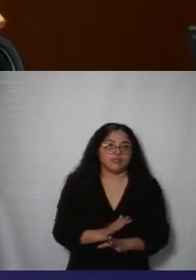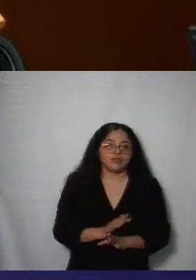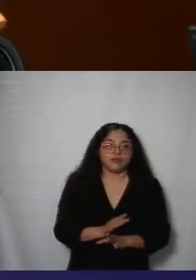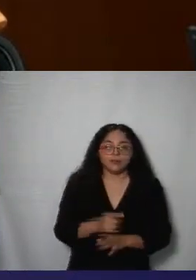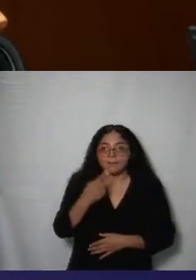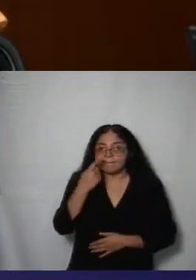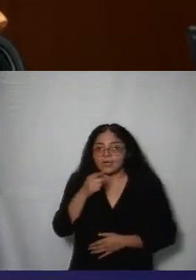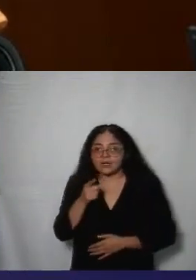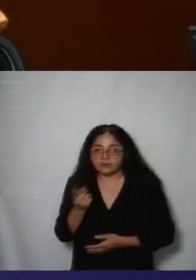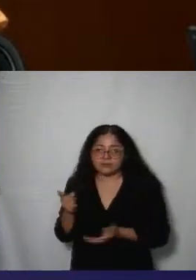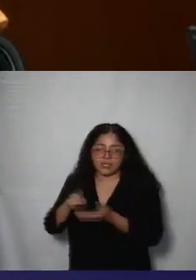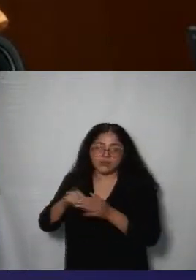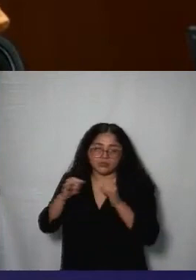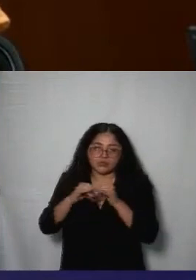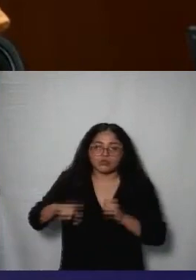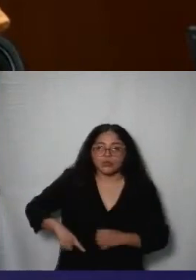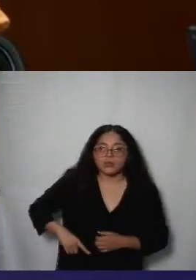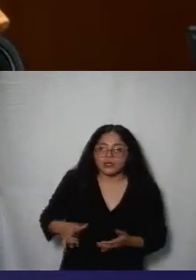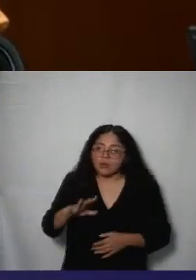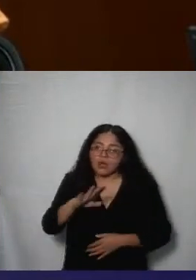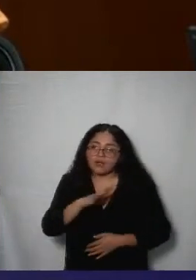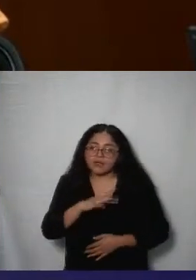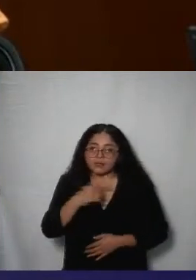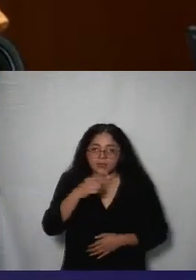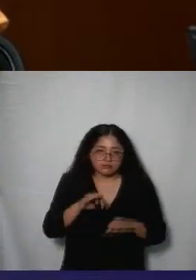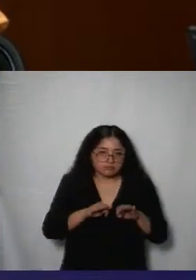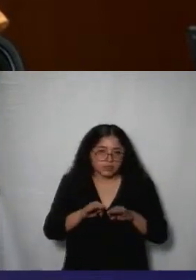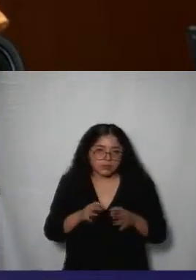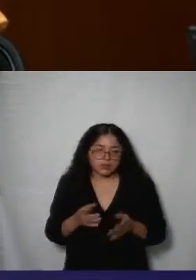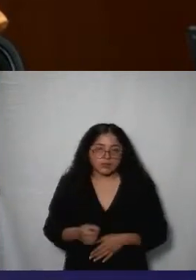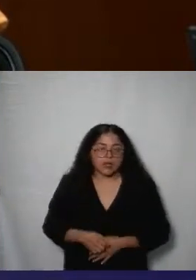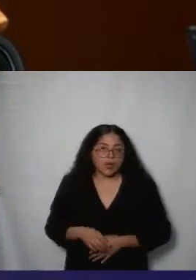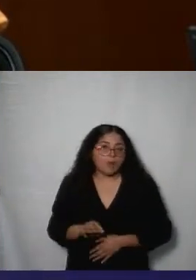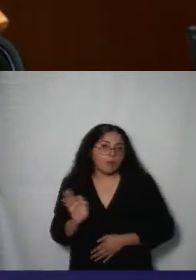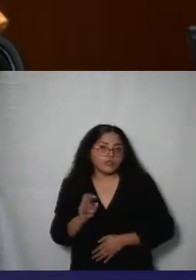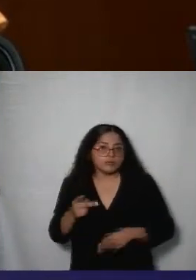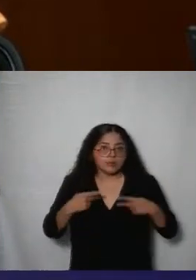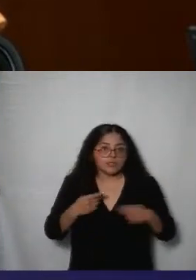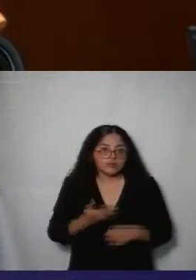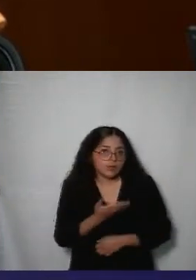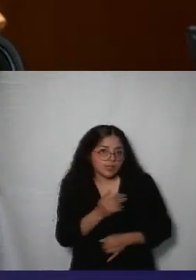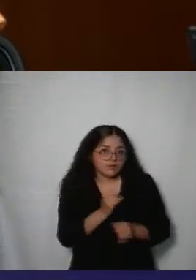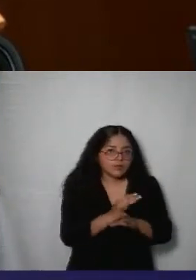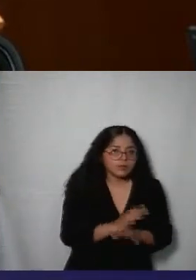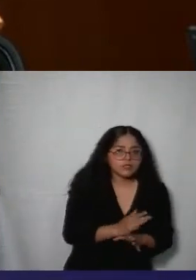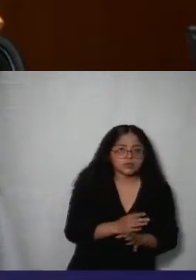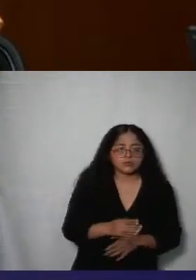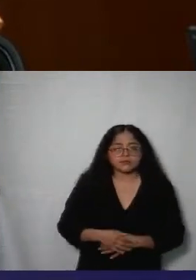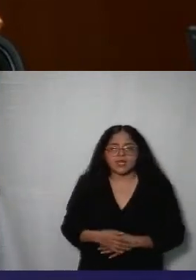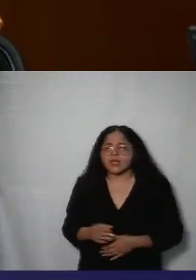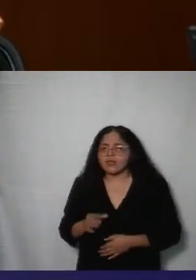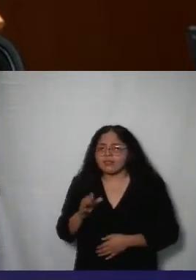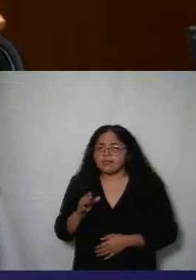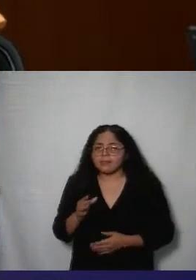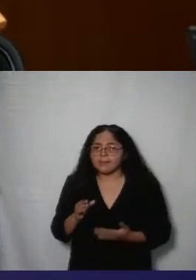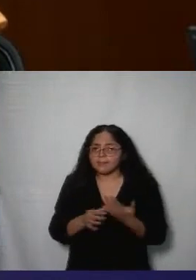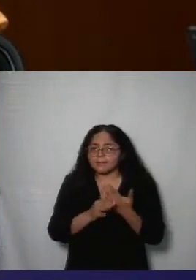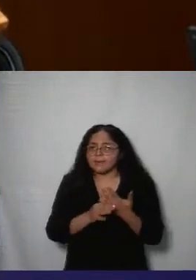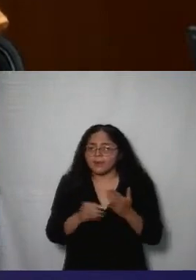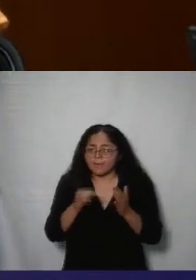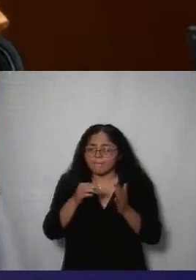que generan los sujetos obligados considerando la demanda de la sociedad identificada con base en las metodologías